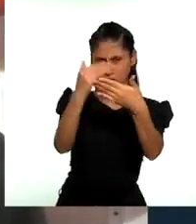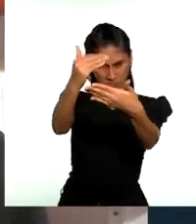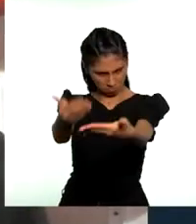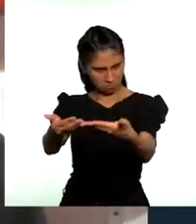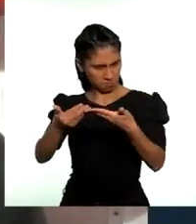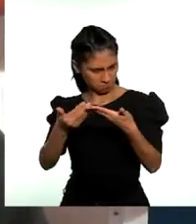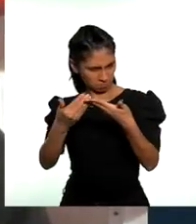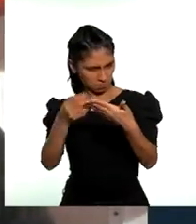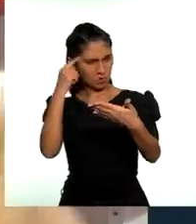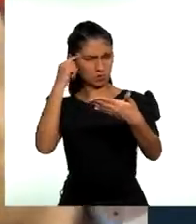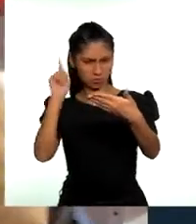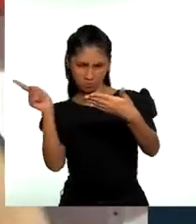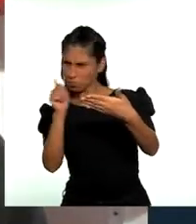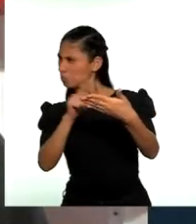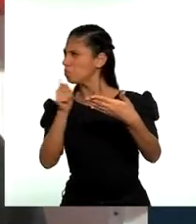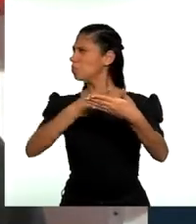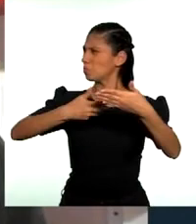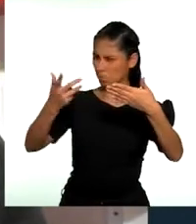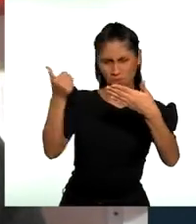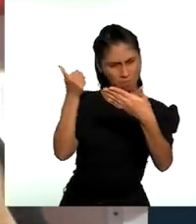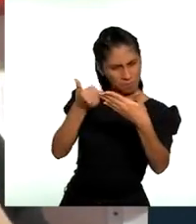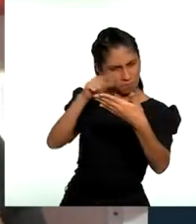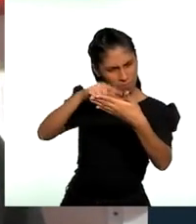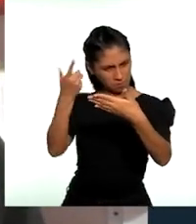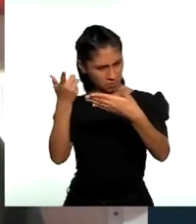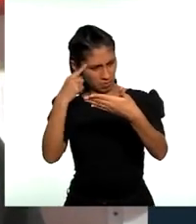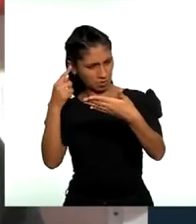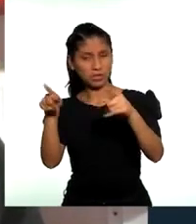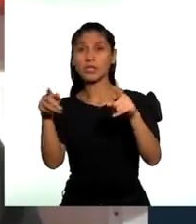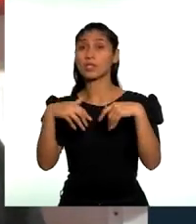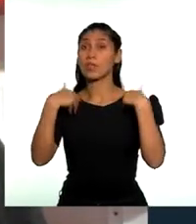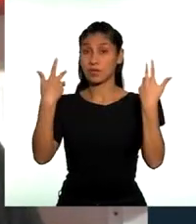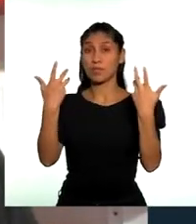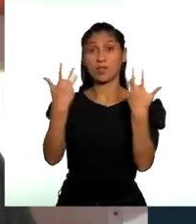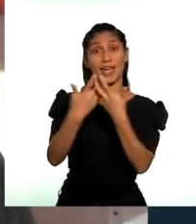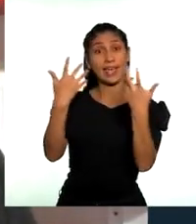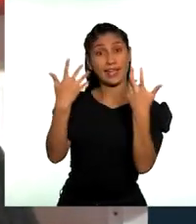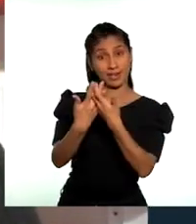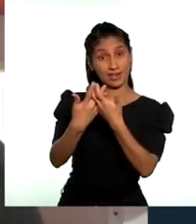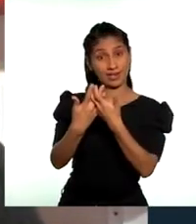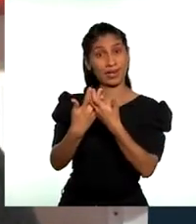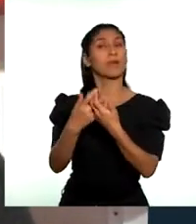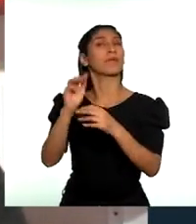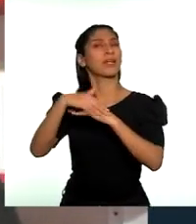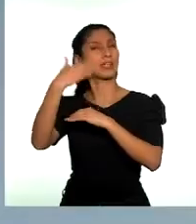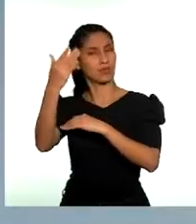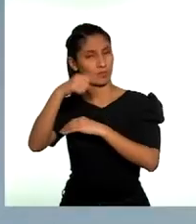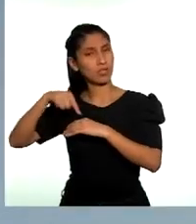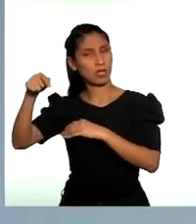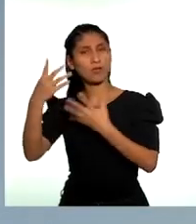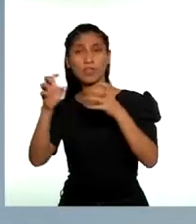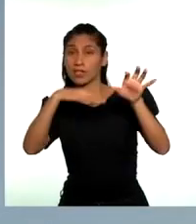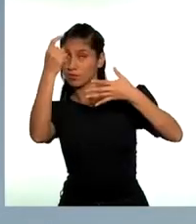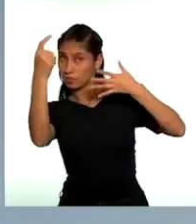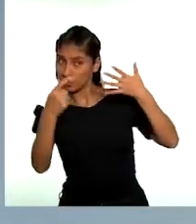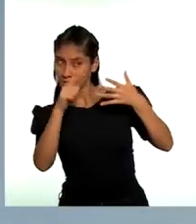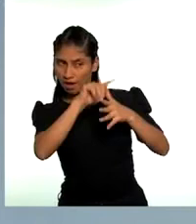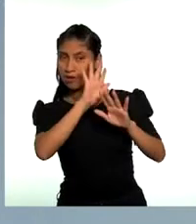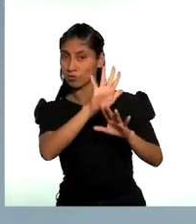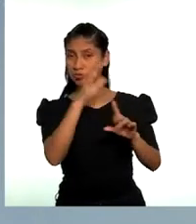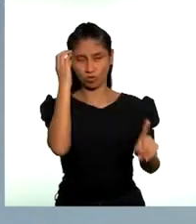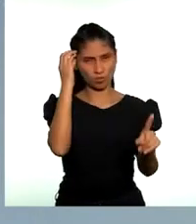discutidas, y que sean parte de las decisiones que finalmente se deben de tomar. Entonces,